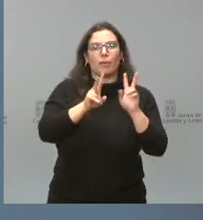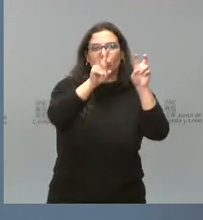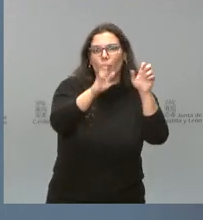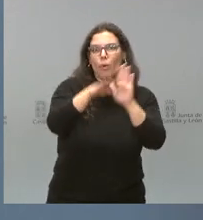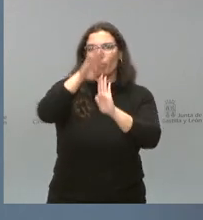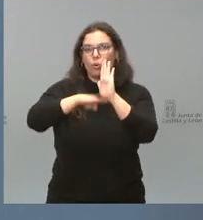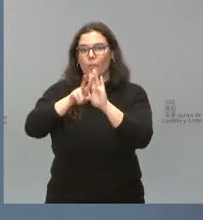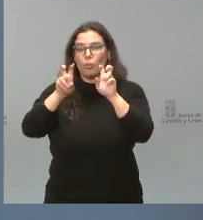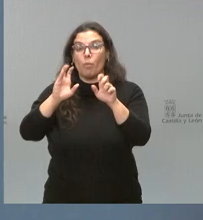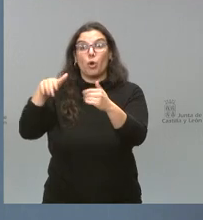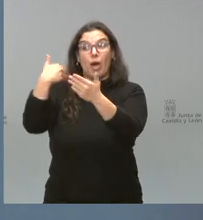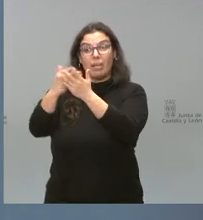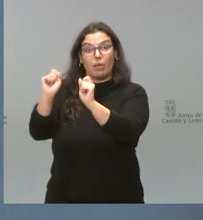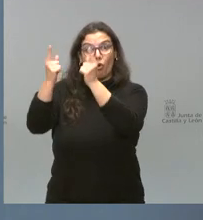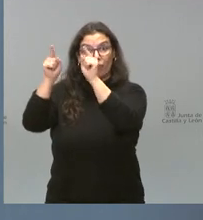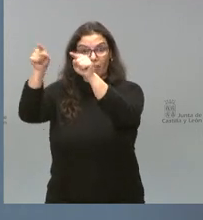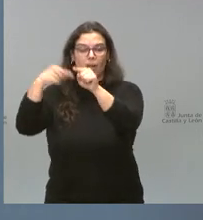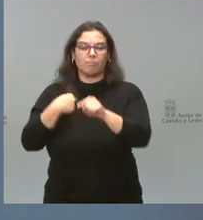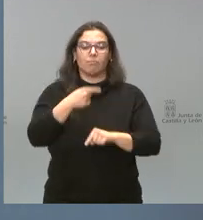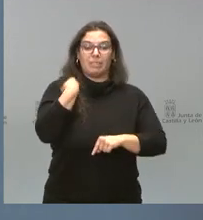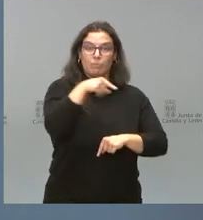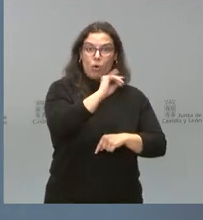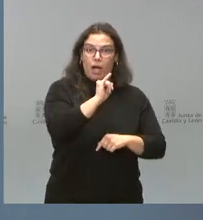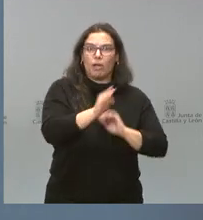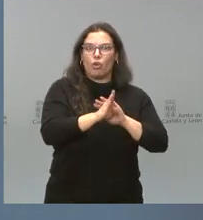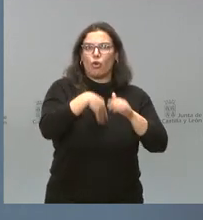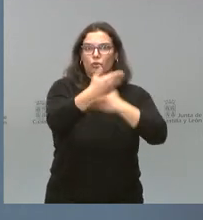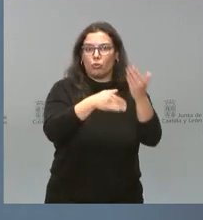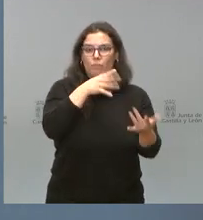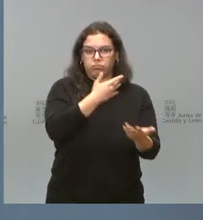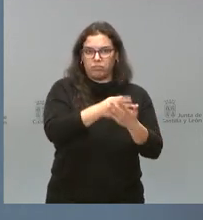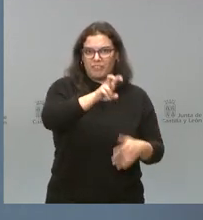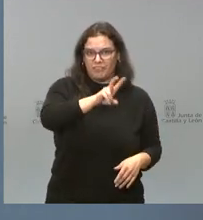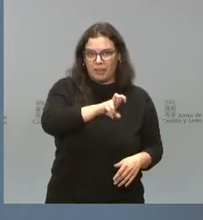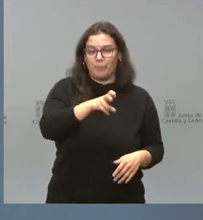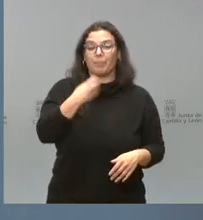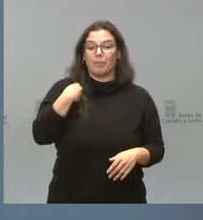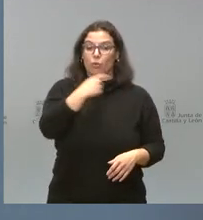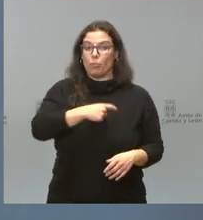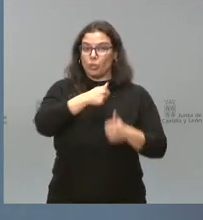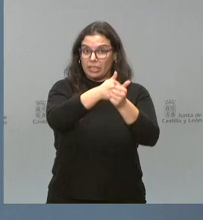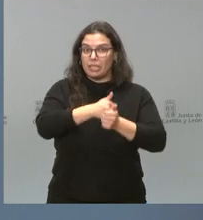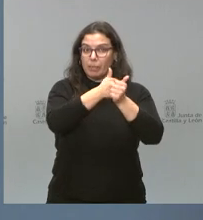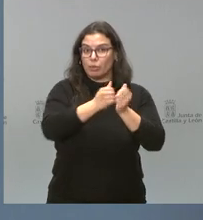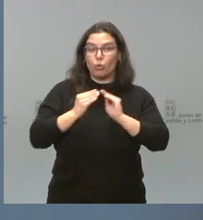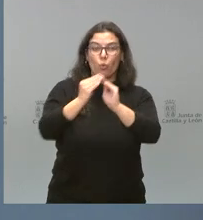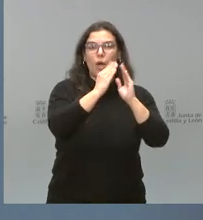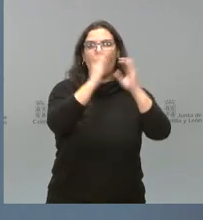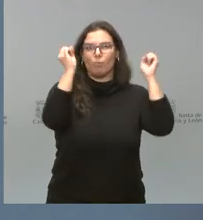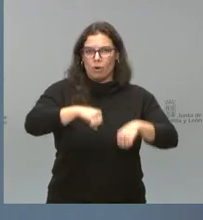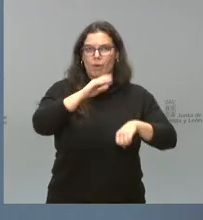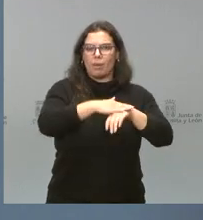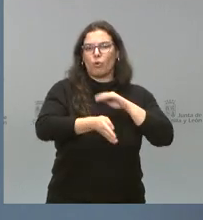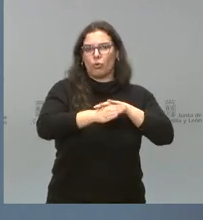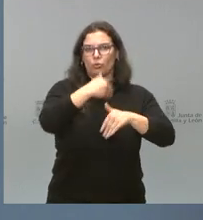mientras tanto, nos ha parecido oportuno dar continuidad a un plan que ha sido útil. De hecho, la comisión de seguimiento lo acordó por unanimidad de todos los miembros el que se